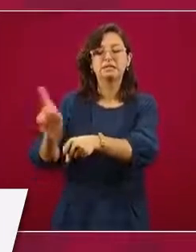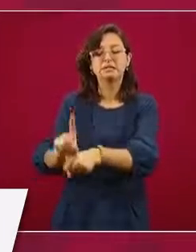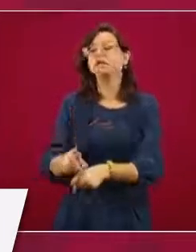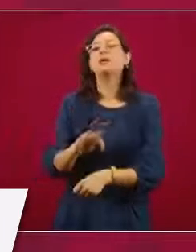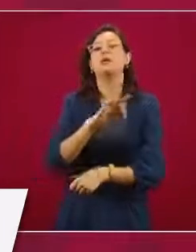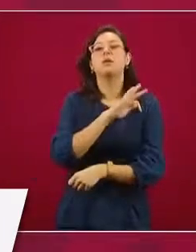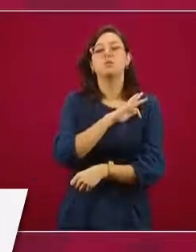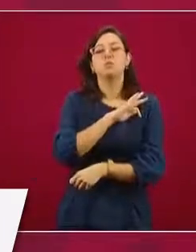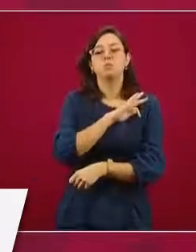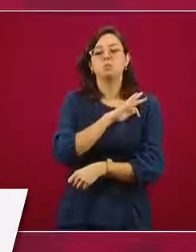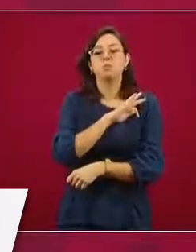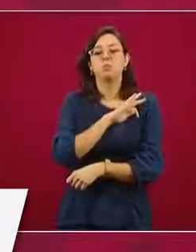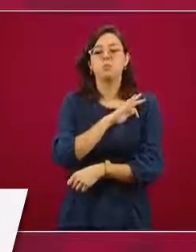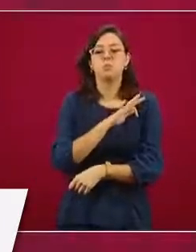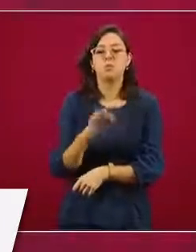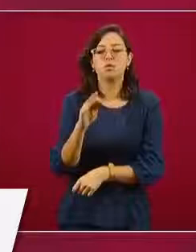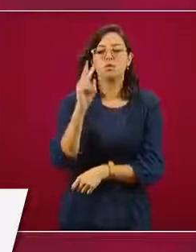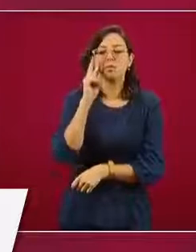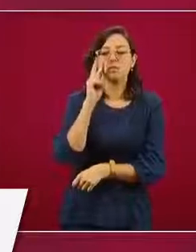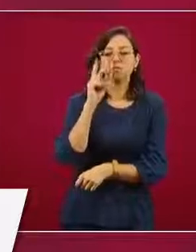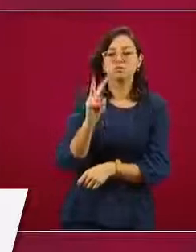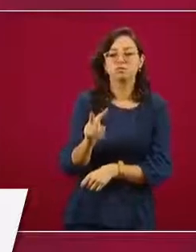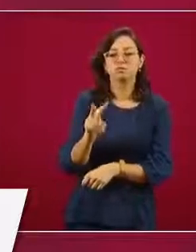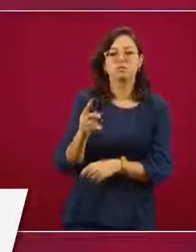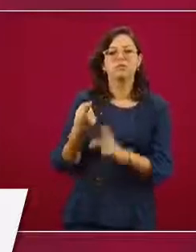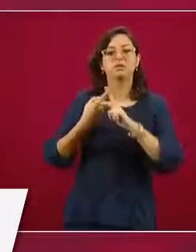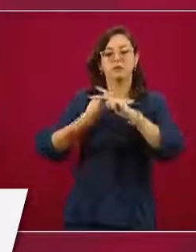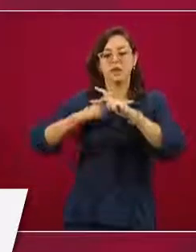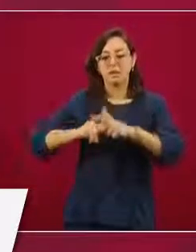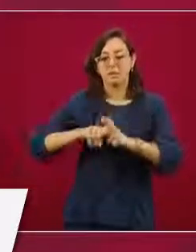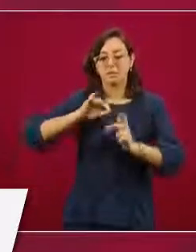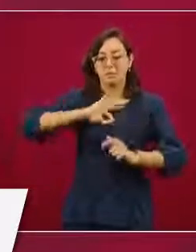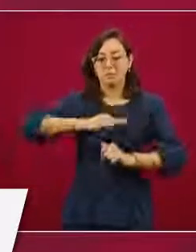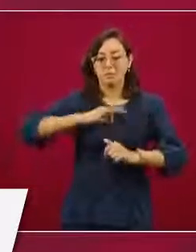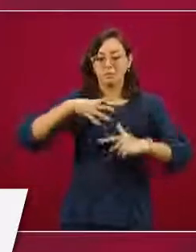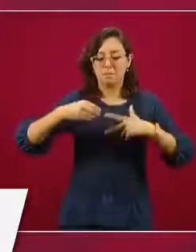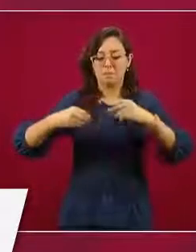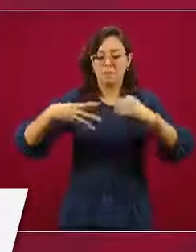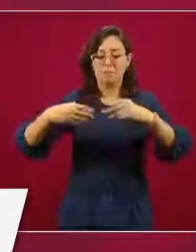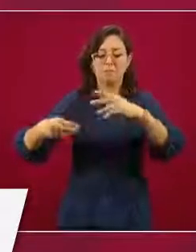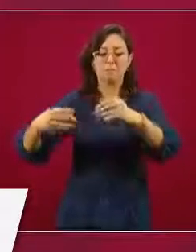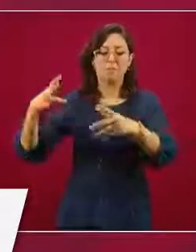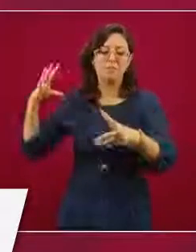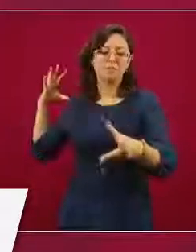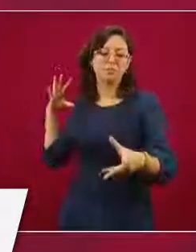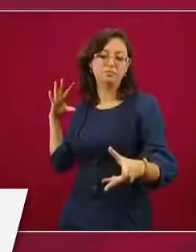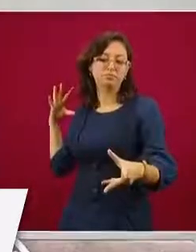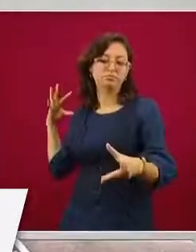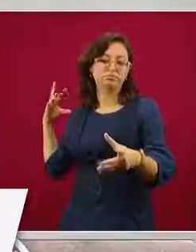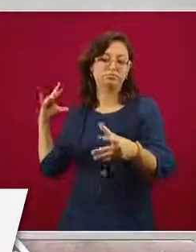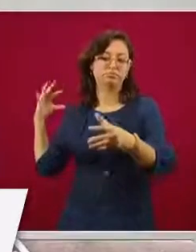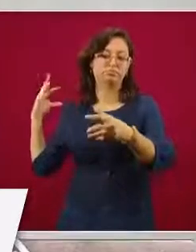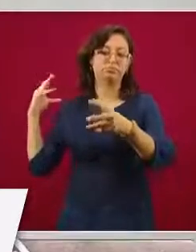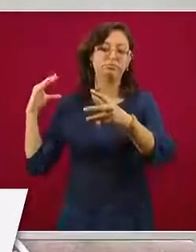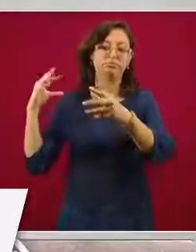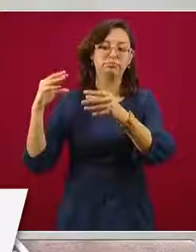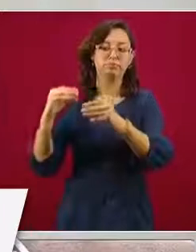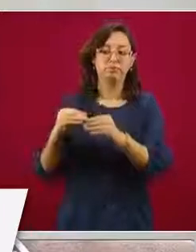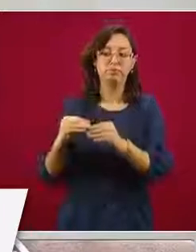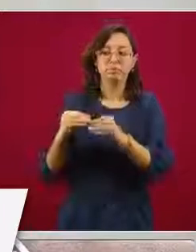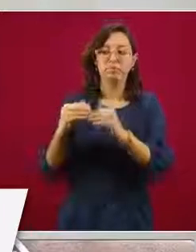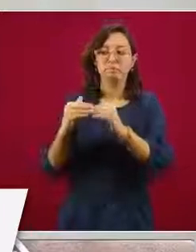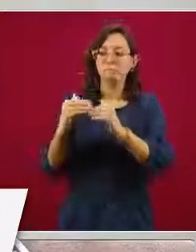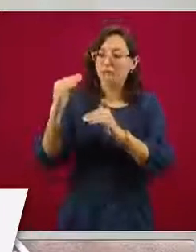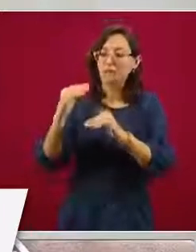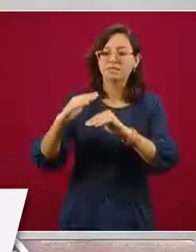cómo al inicio de la epidemia, durante la fase de crecimiento, los casos de hoy son un número mayor